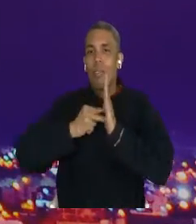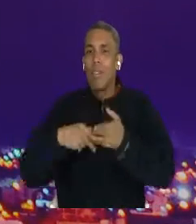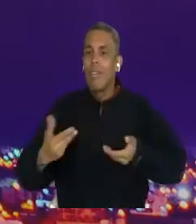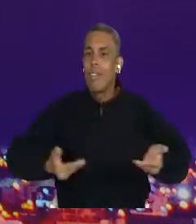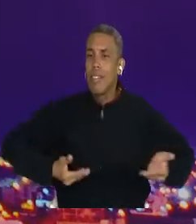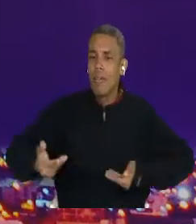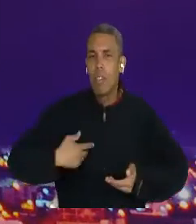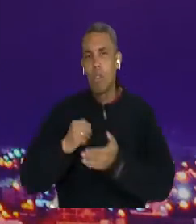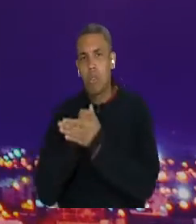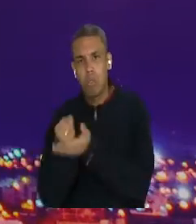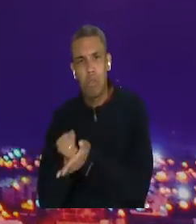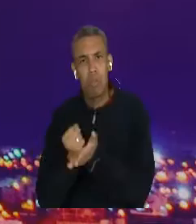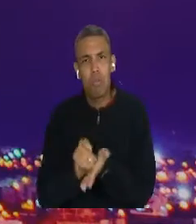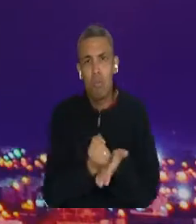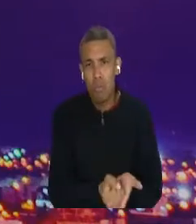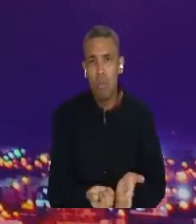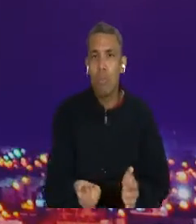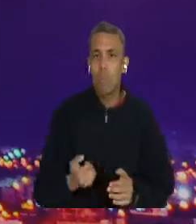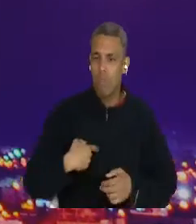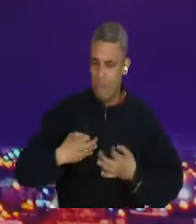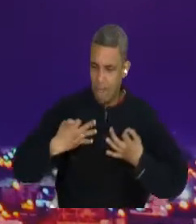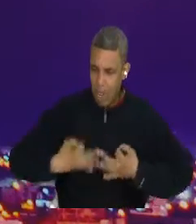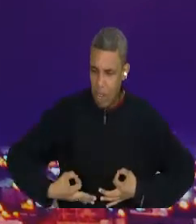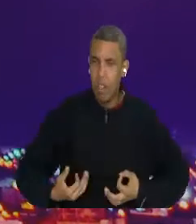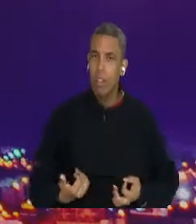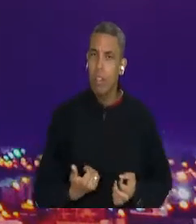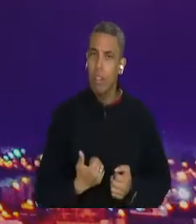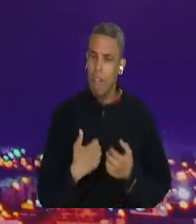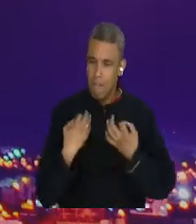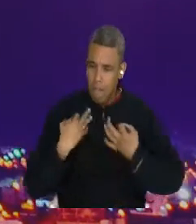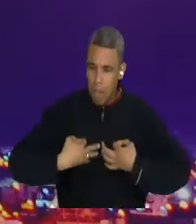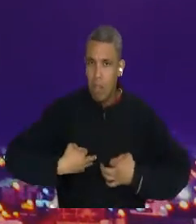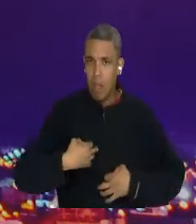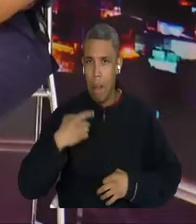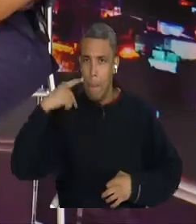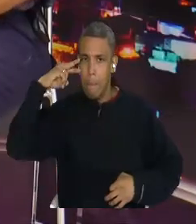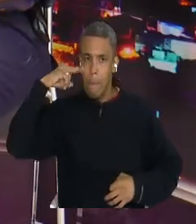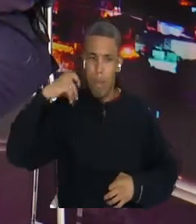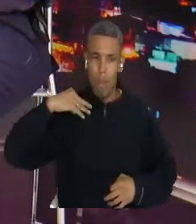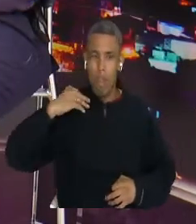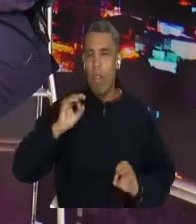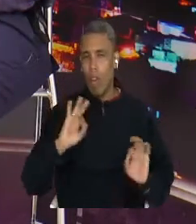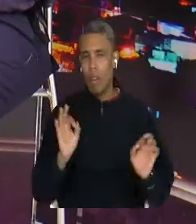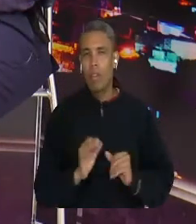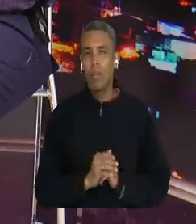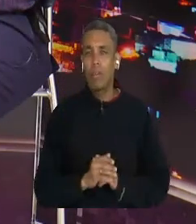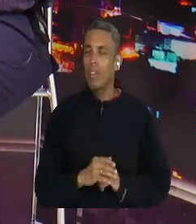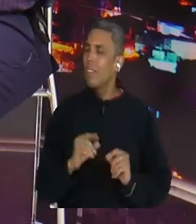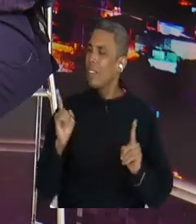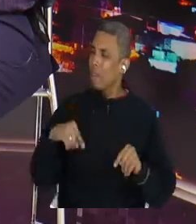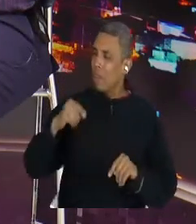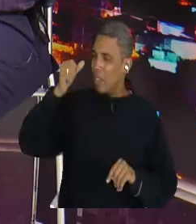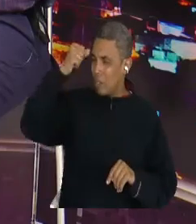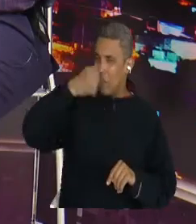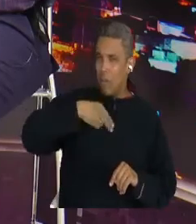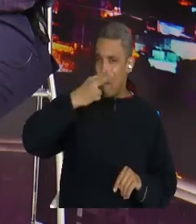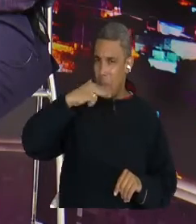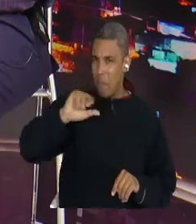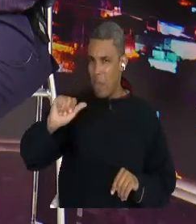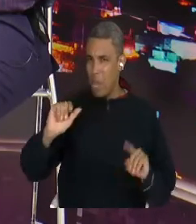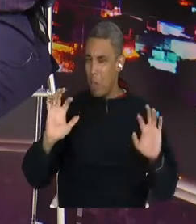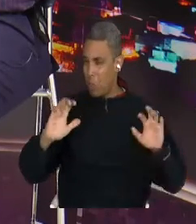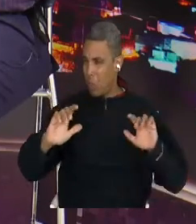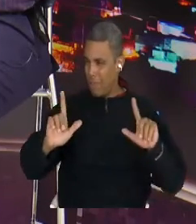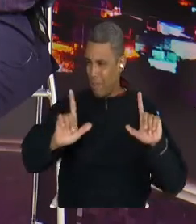de saber pensar qué es lo correcto y qué es lo que está bien. Hacía énfasis también el rector en la necesidad de una